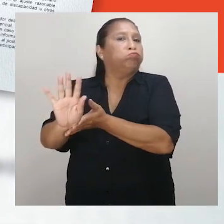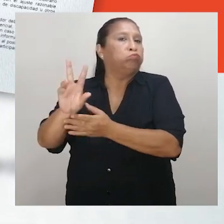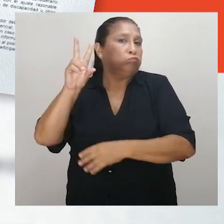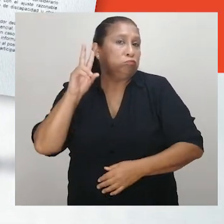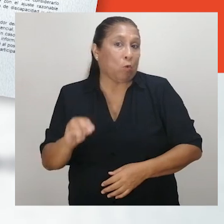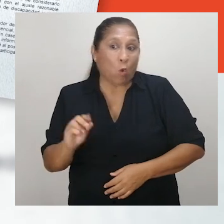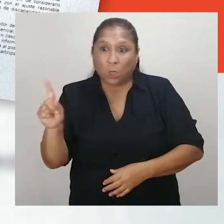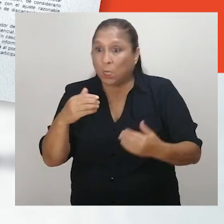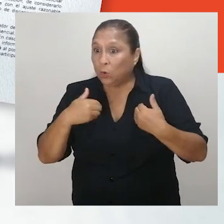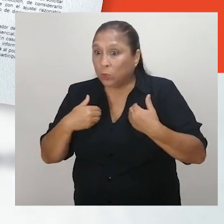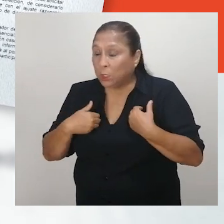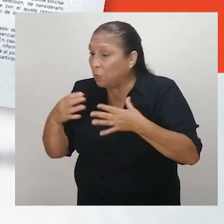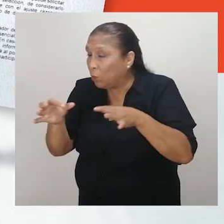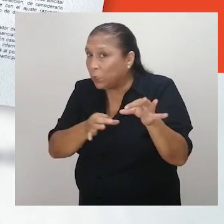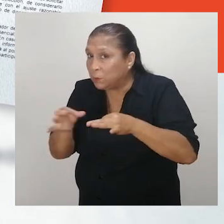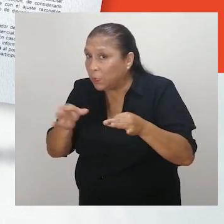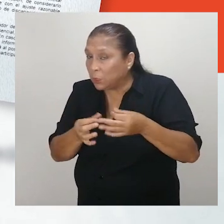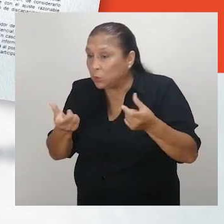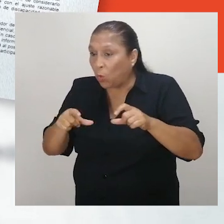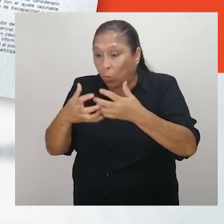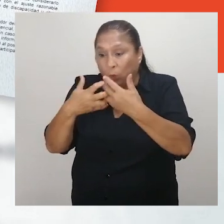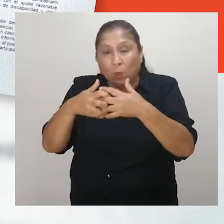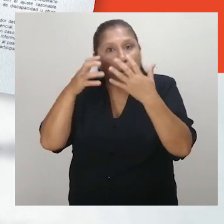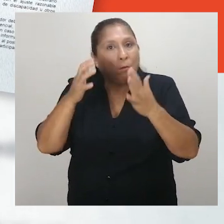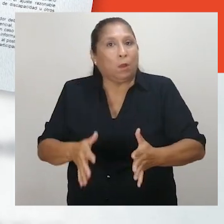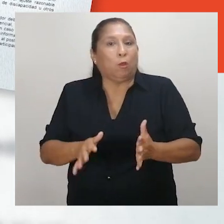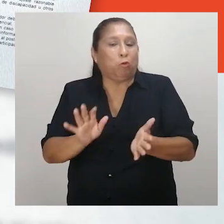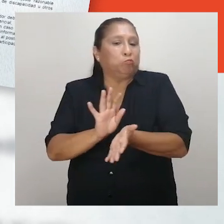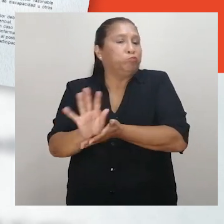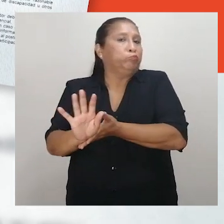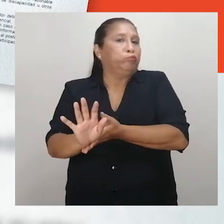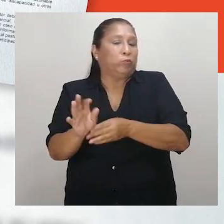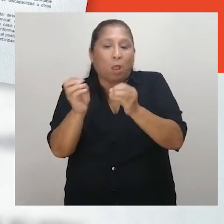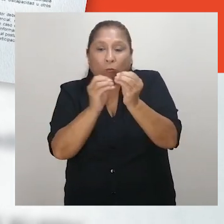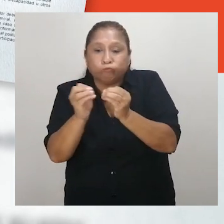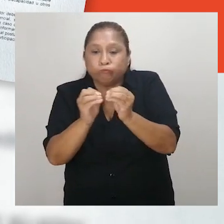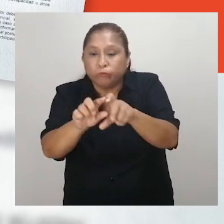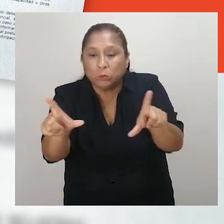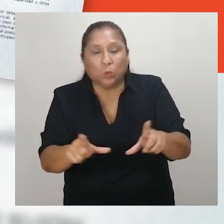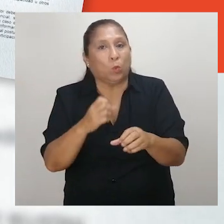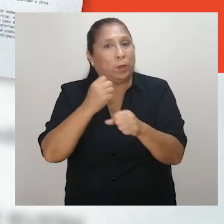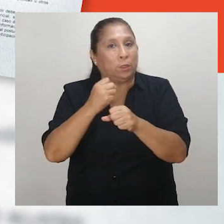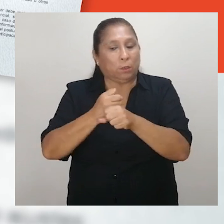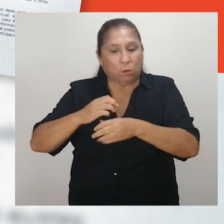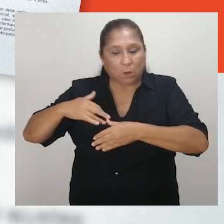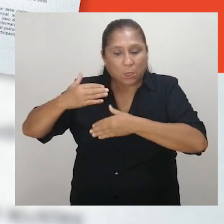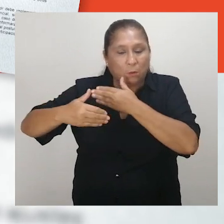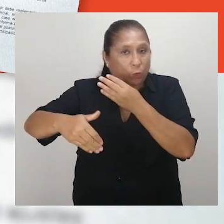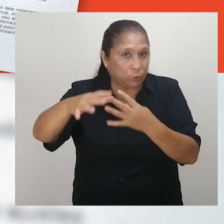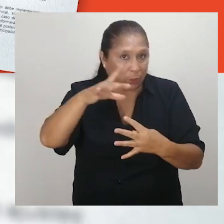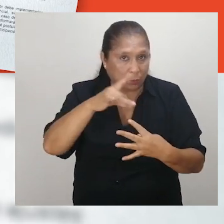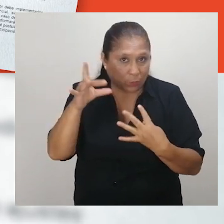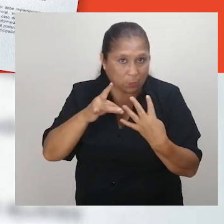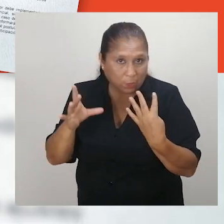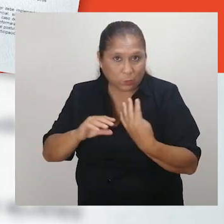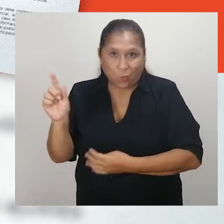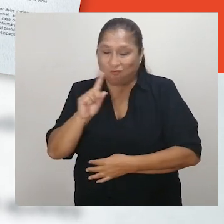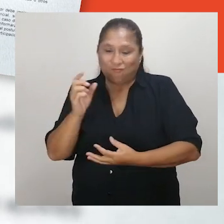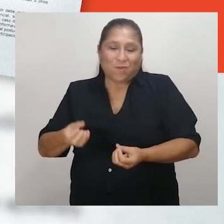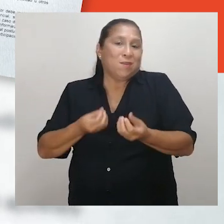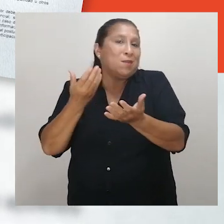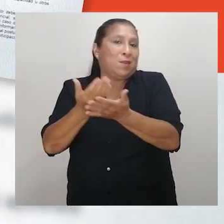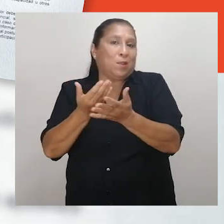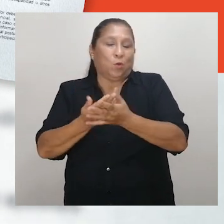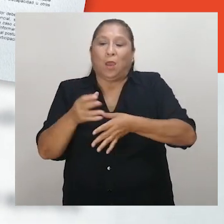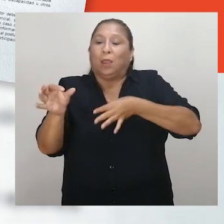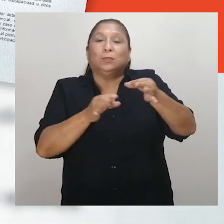Una denegatoria injustificada se da cuando el empleador omite efectuar ajustes razonables en el proceso